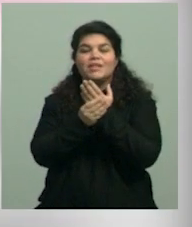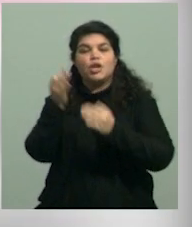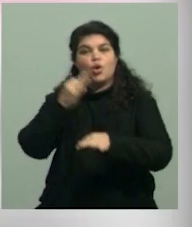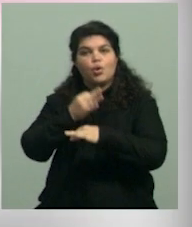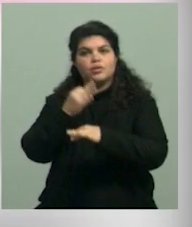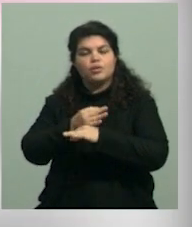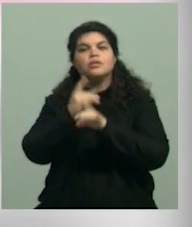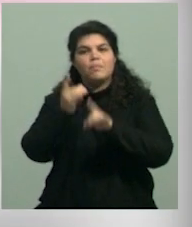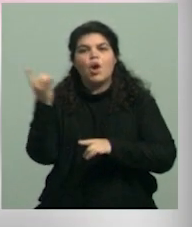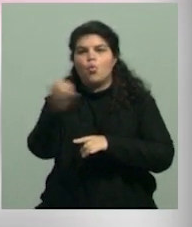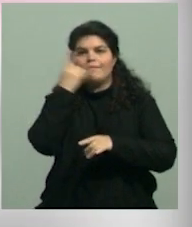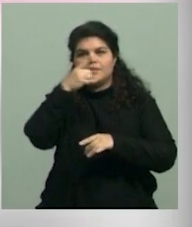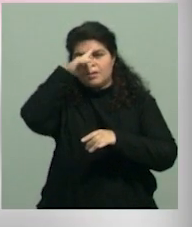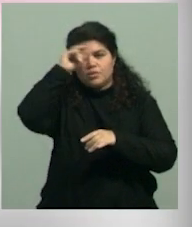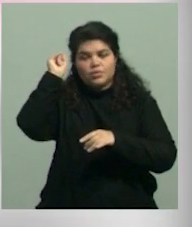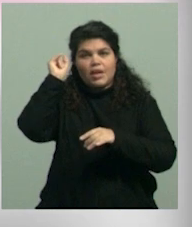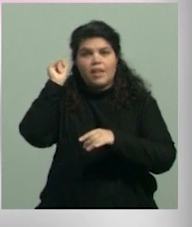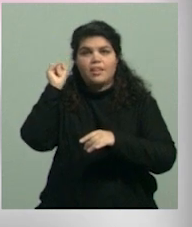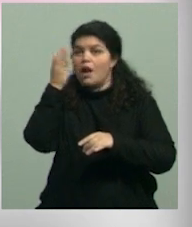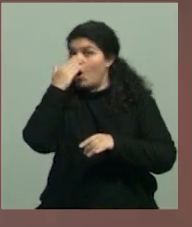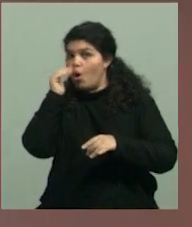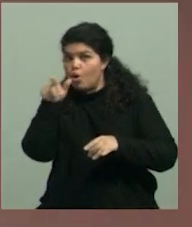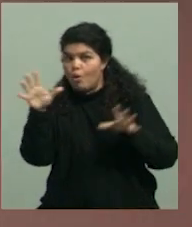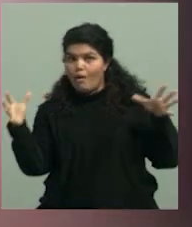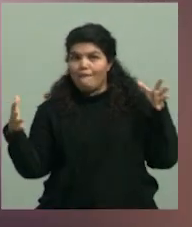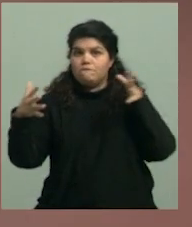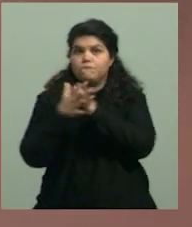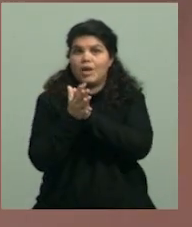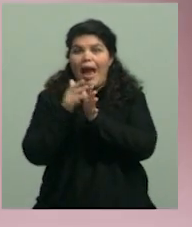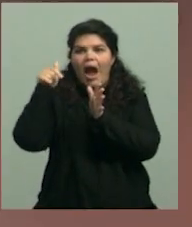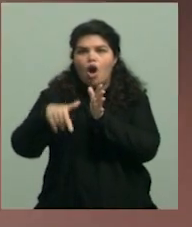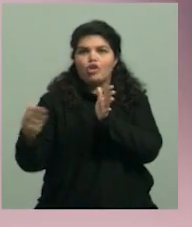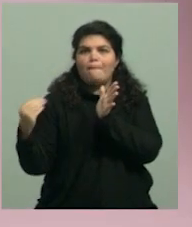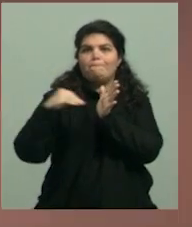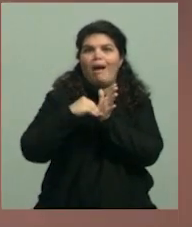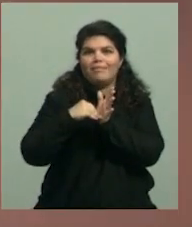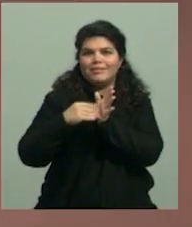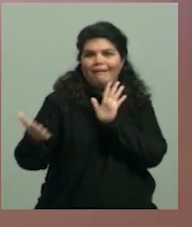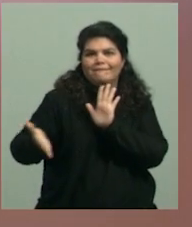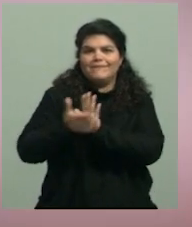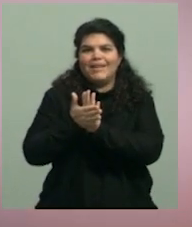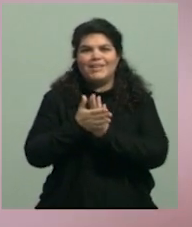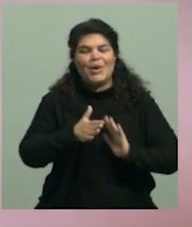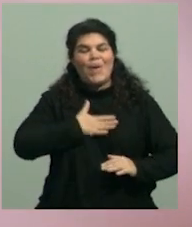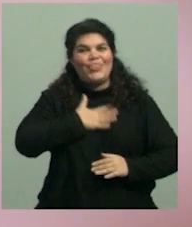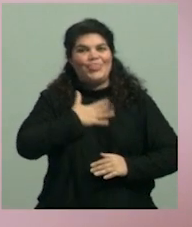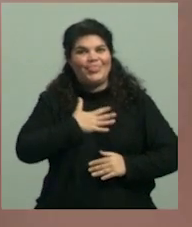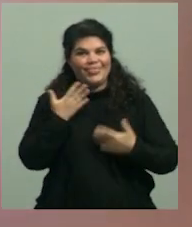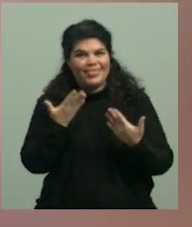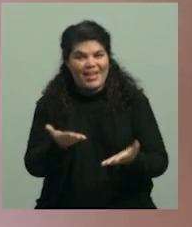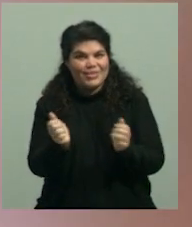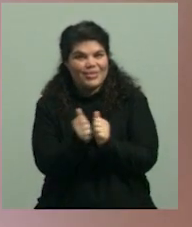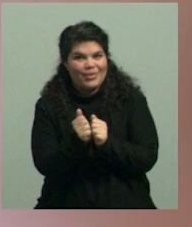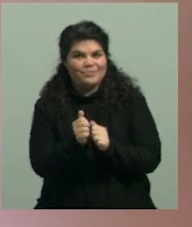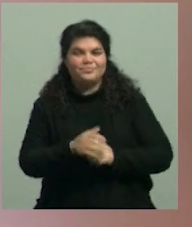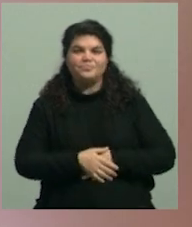Nacional de Córdoba, que se suman en esta décima edición. Así que muy, muy contentos. Bueno, Leandro, contanos